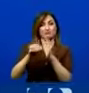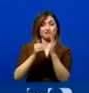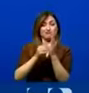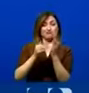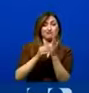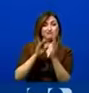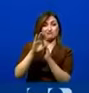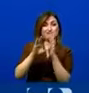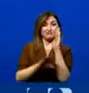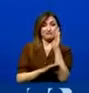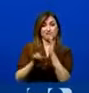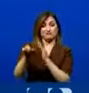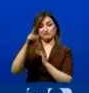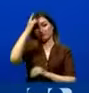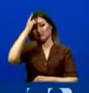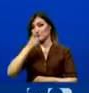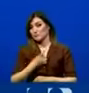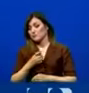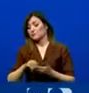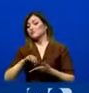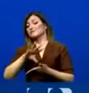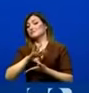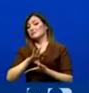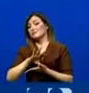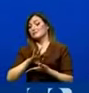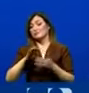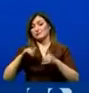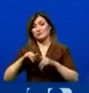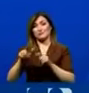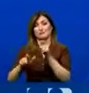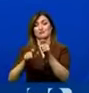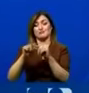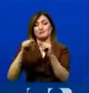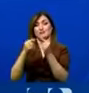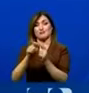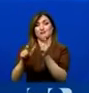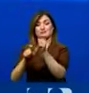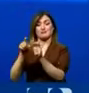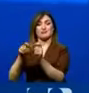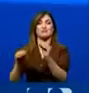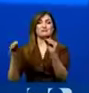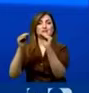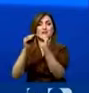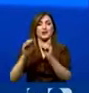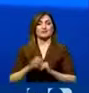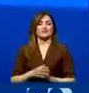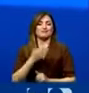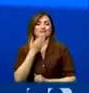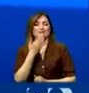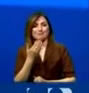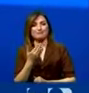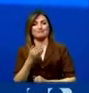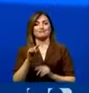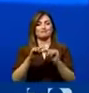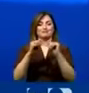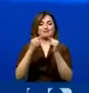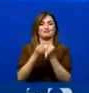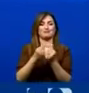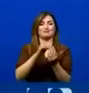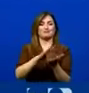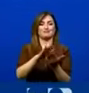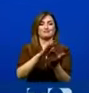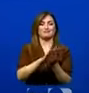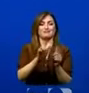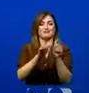ha tomado la asamblea nacional, se extienda a los que tienen que extenderse. No es posible que mientras se otorga